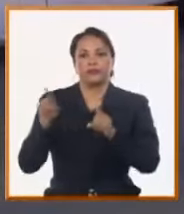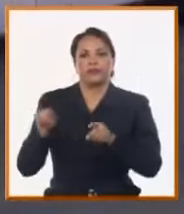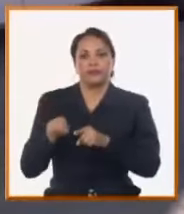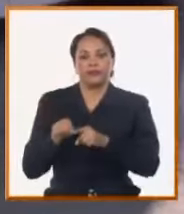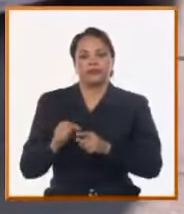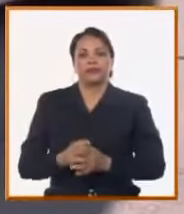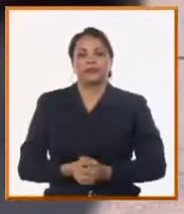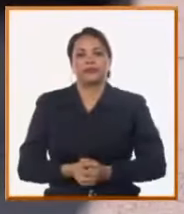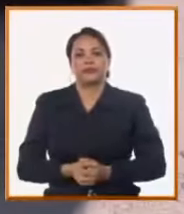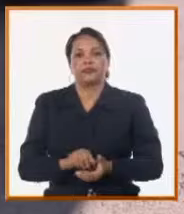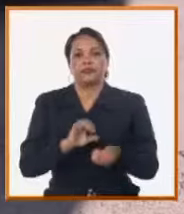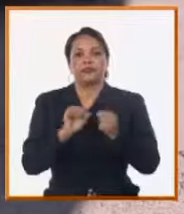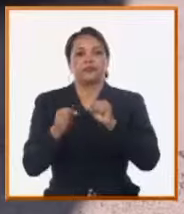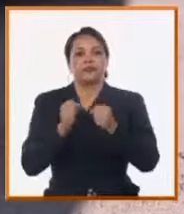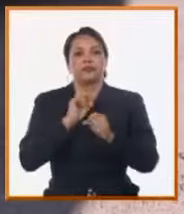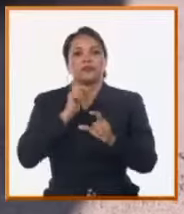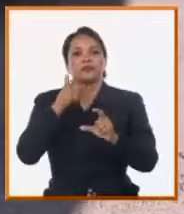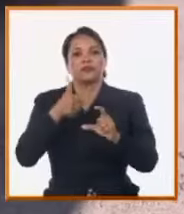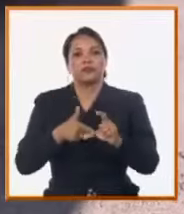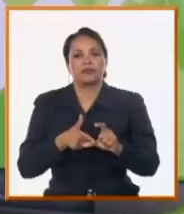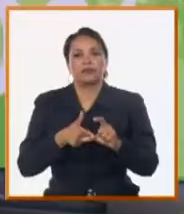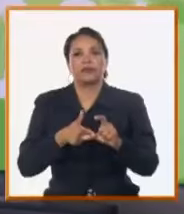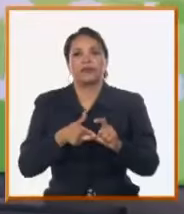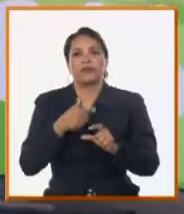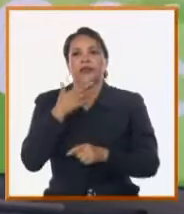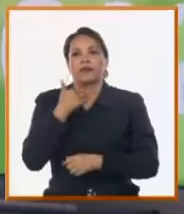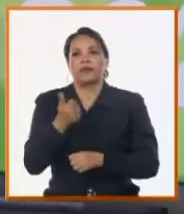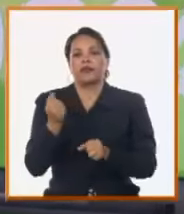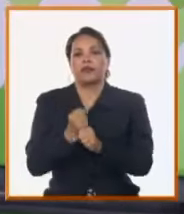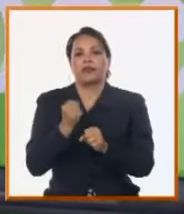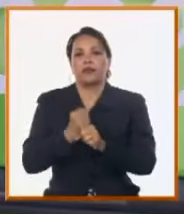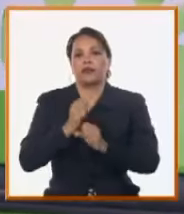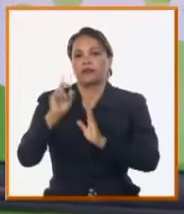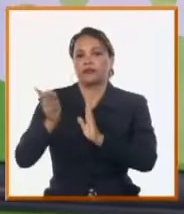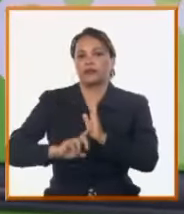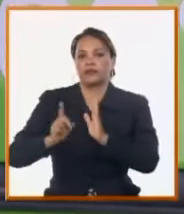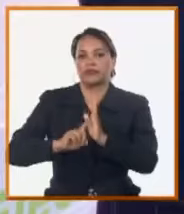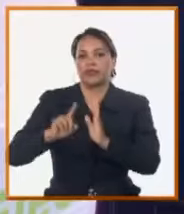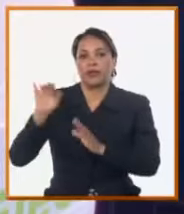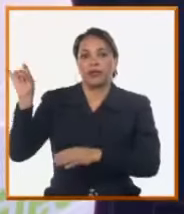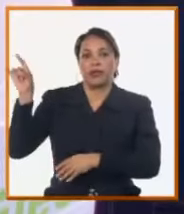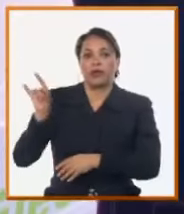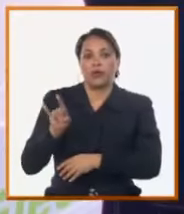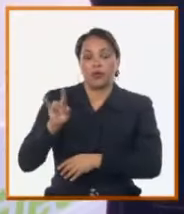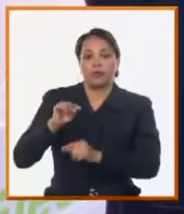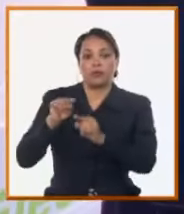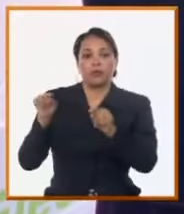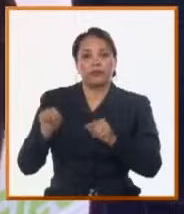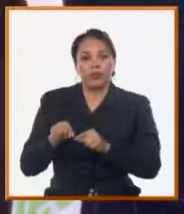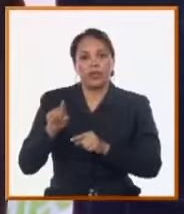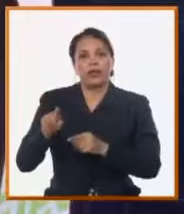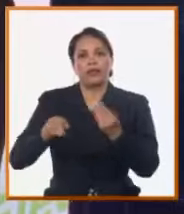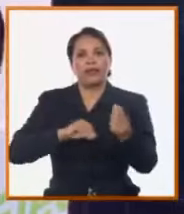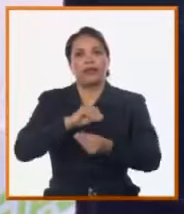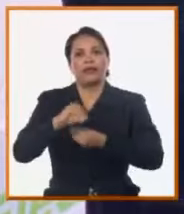El ahorro de combustibles y mayor eficiencia en el empleo de energías renovables figuran como ventajas del cambio de matriz energética en el sistema